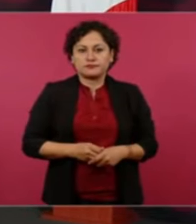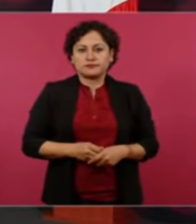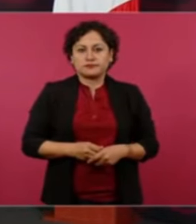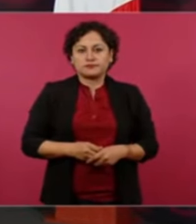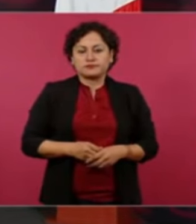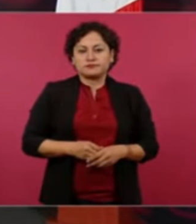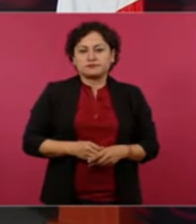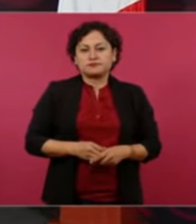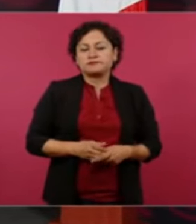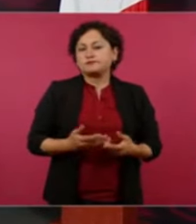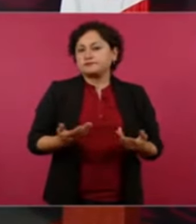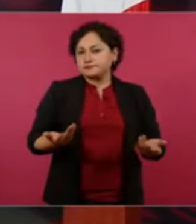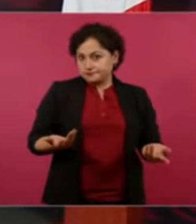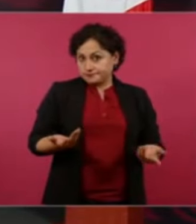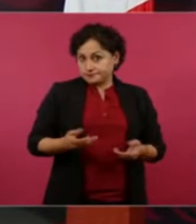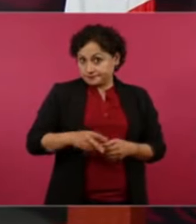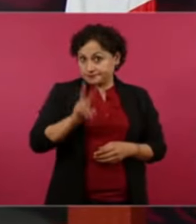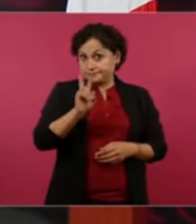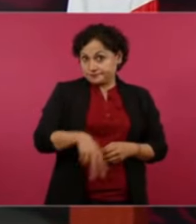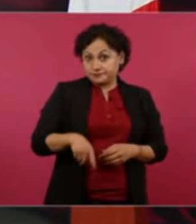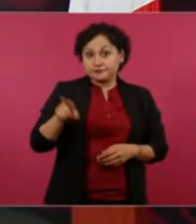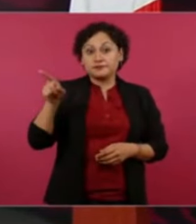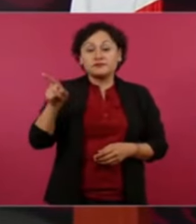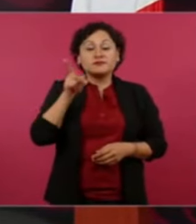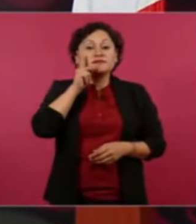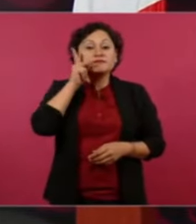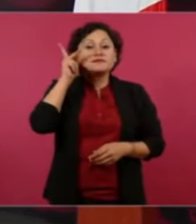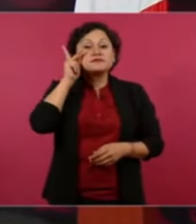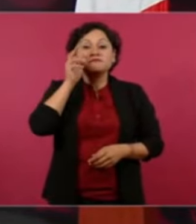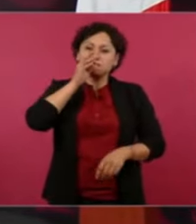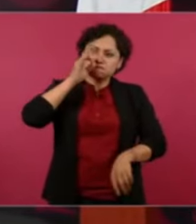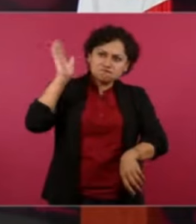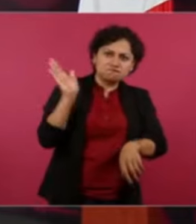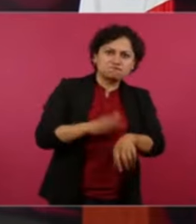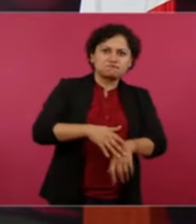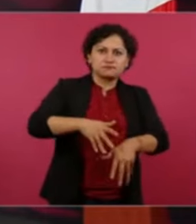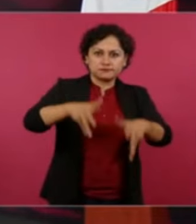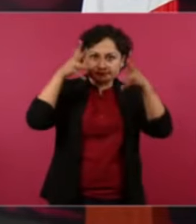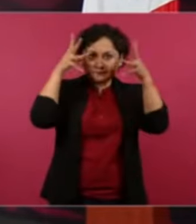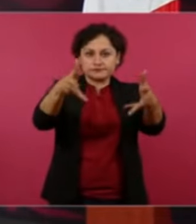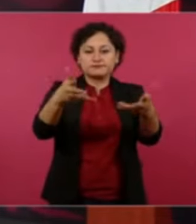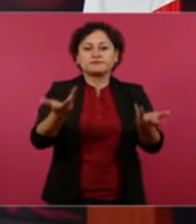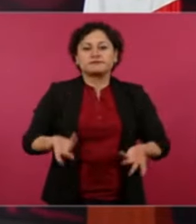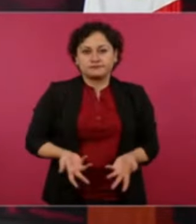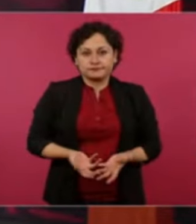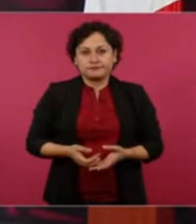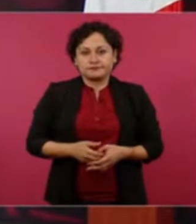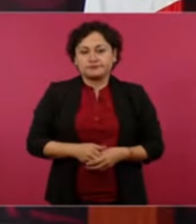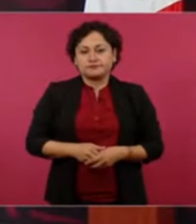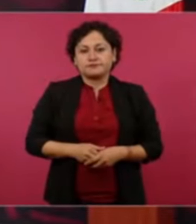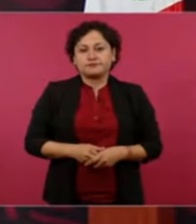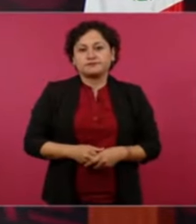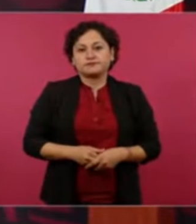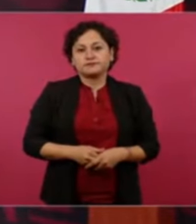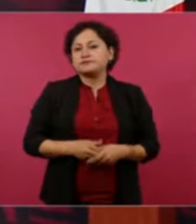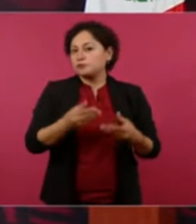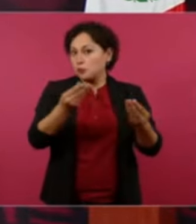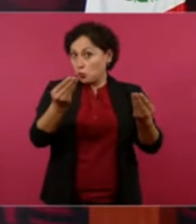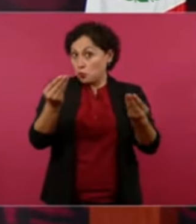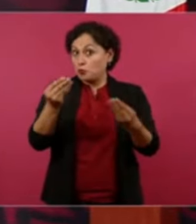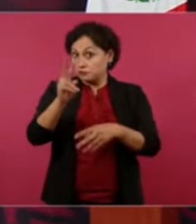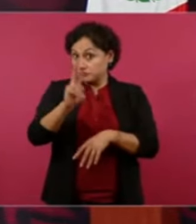Les dio un jalón de orejas a muchos